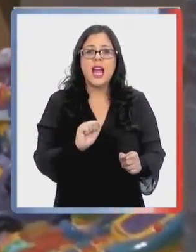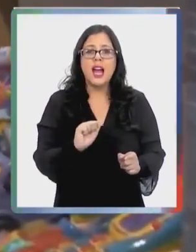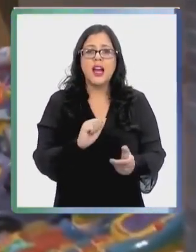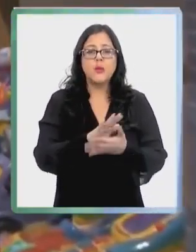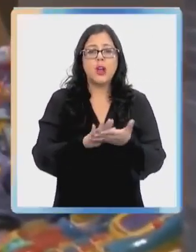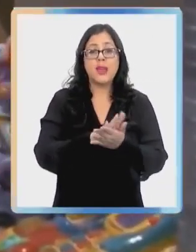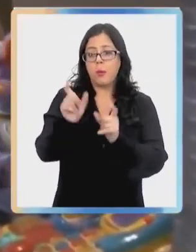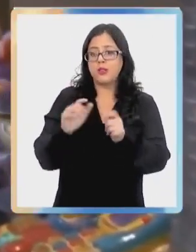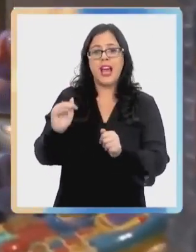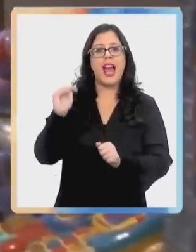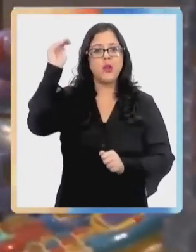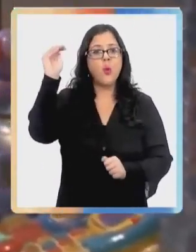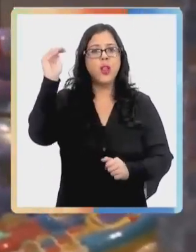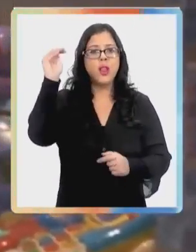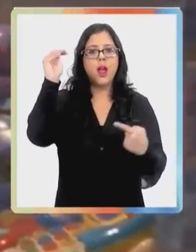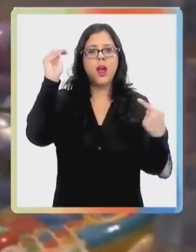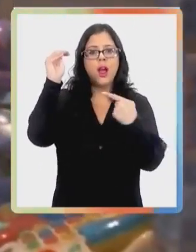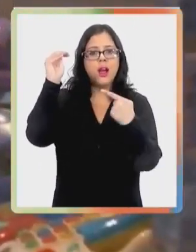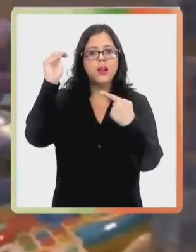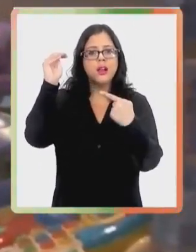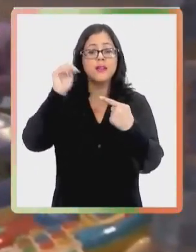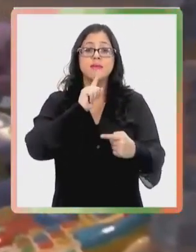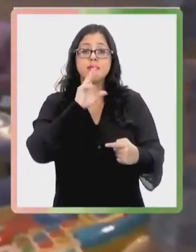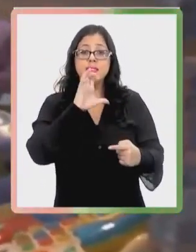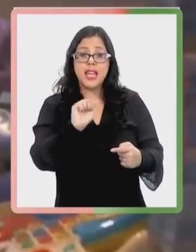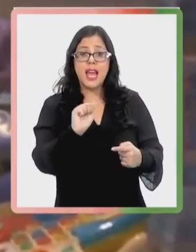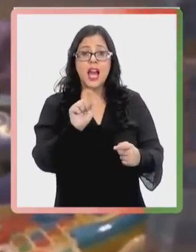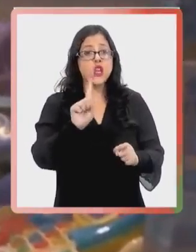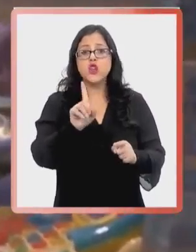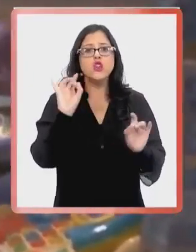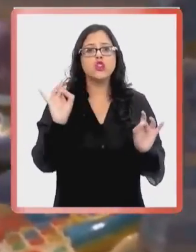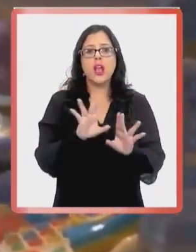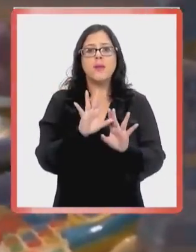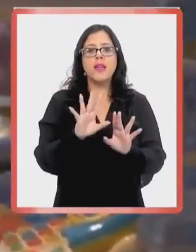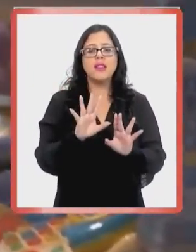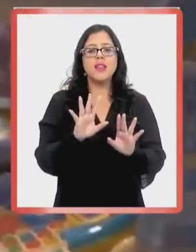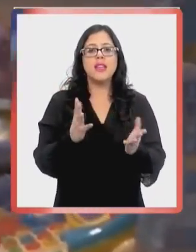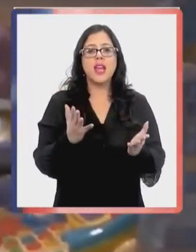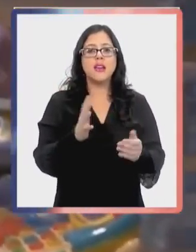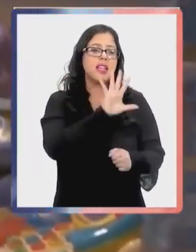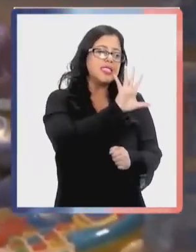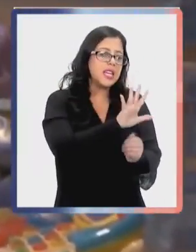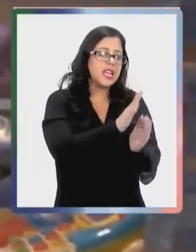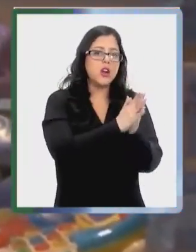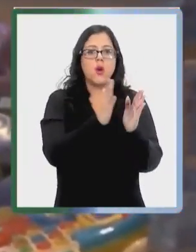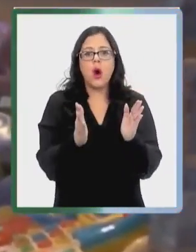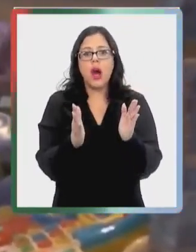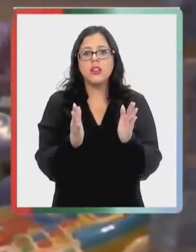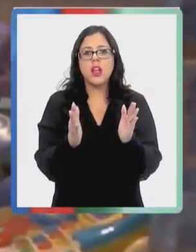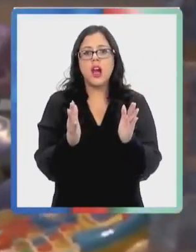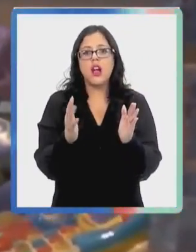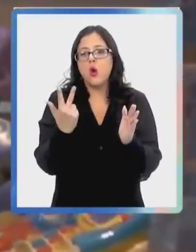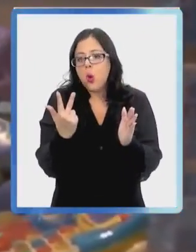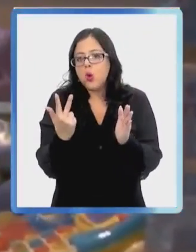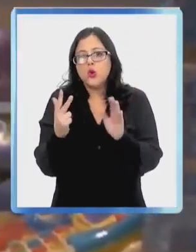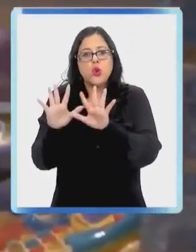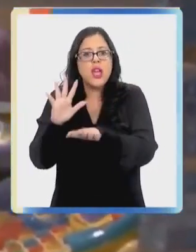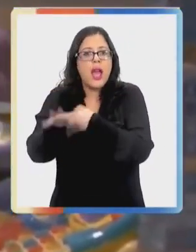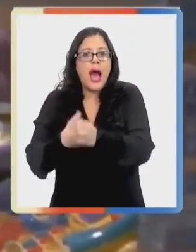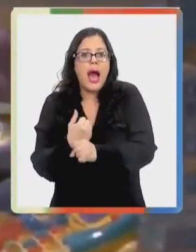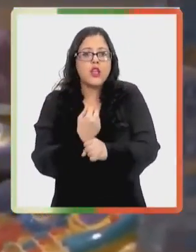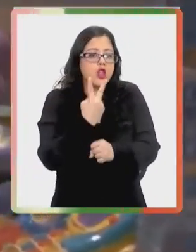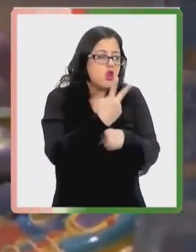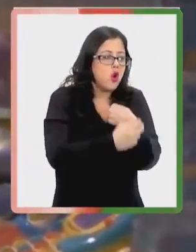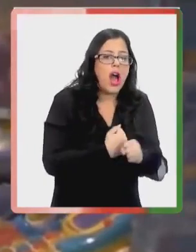de TEA? ¿No es cierto que son adultas? Como te decía recién, el TEA no solamente es de los 5 o de los 2 hasta los 8 o hasta los 10 años.